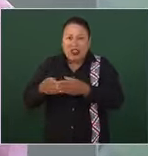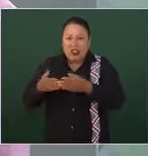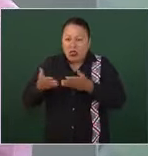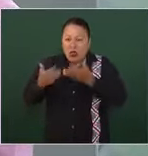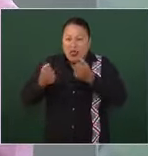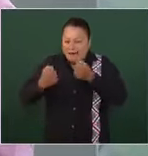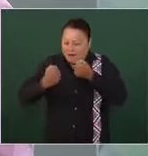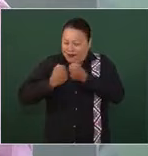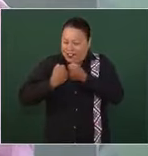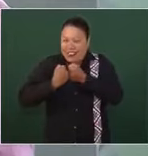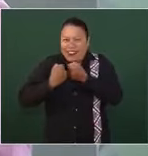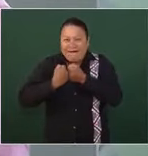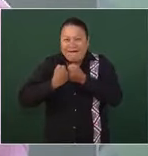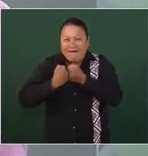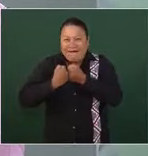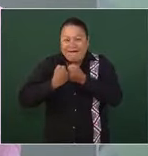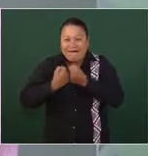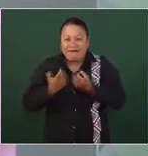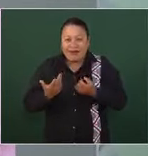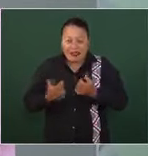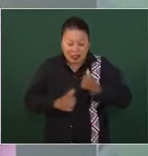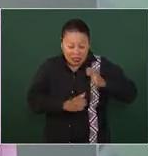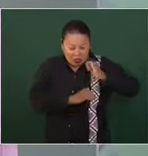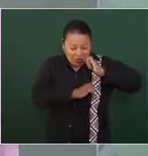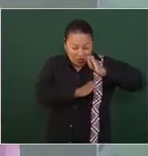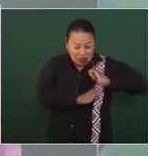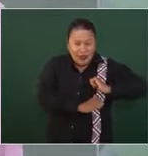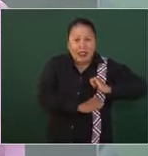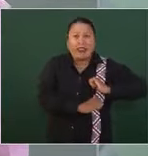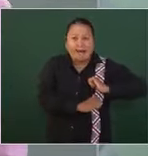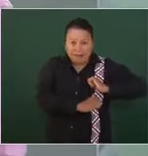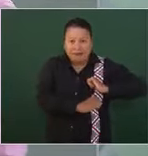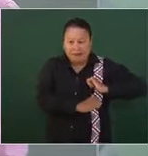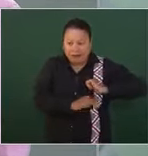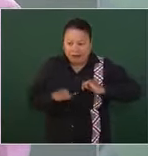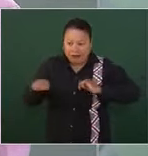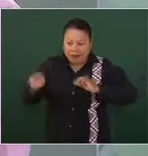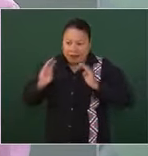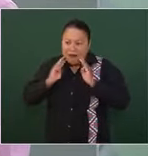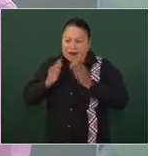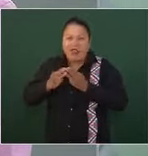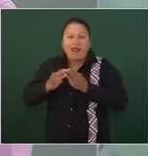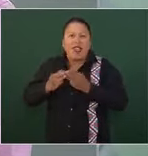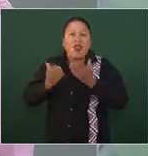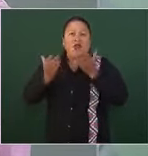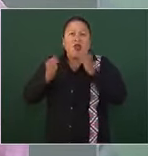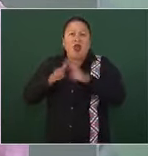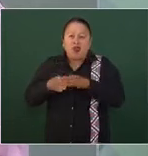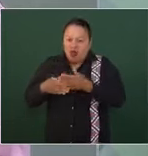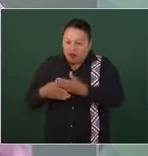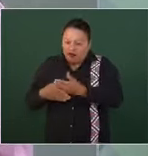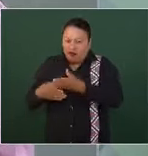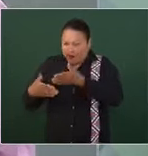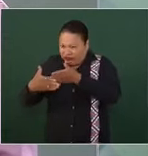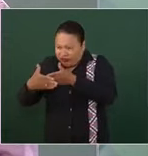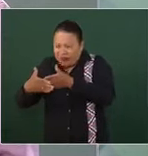fronteras entre la autoridad y la delincuencia no se puede